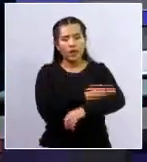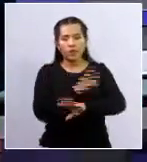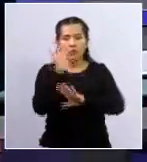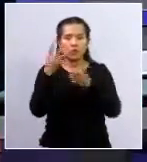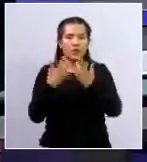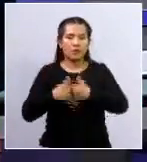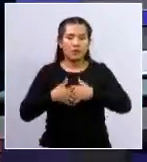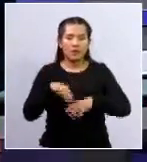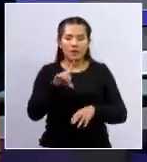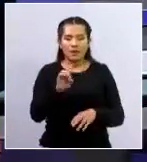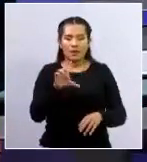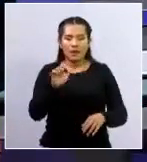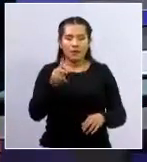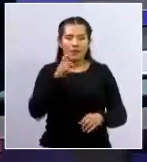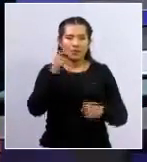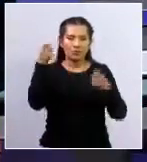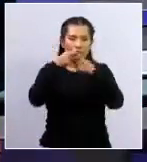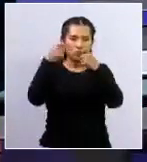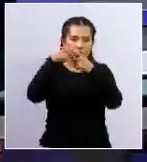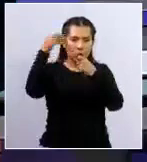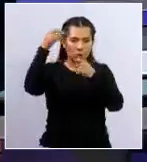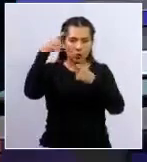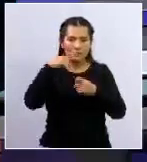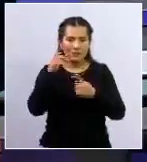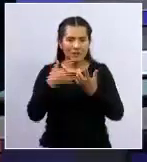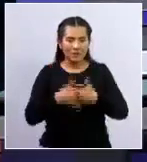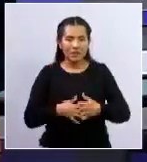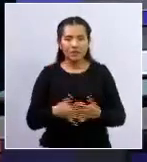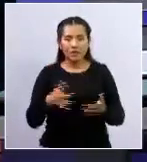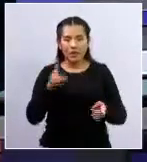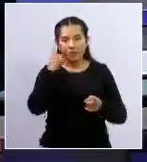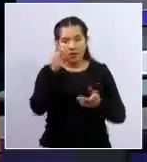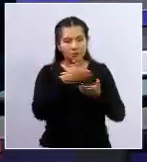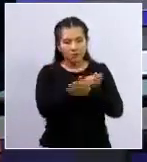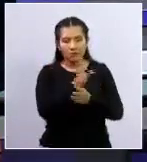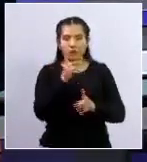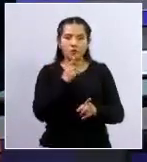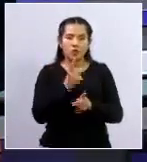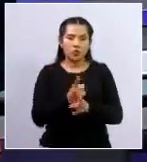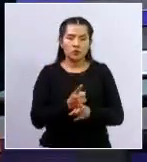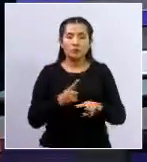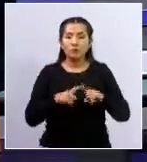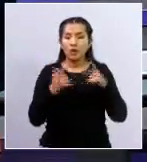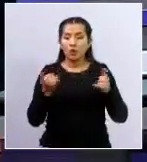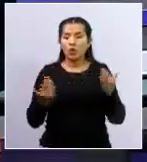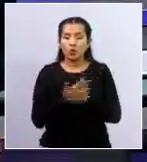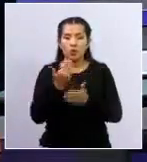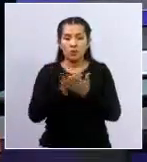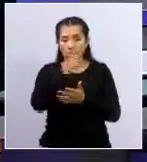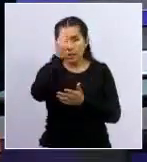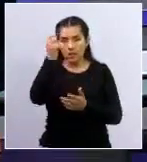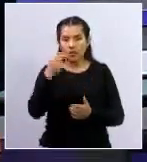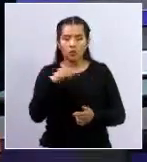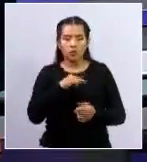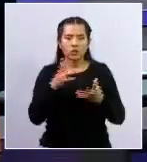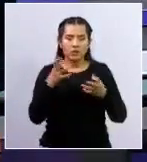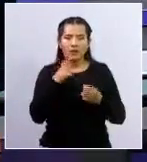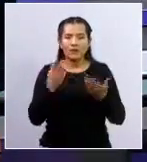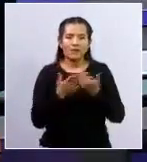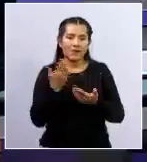para poder llegar a cada uno de los paseños y las paseñas. Y que, claro, que nos vayamos familiarizando con estas nuevas tecnologías y con estas